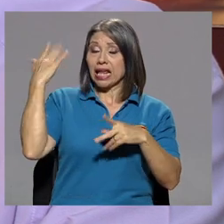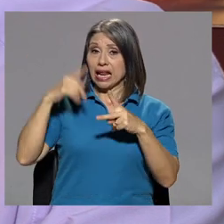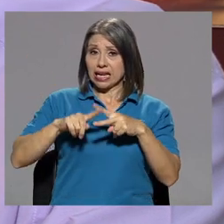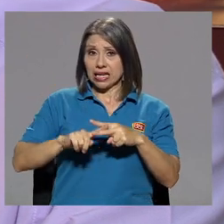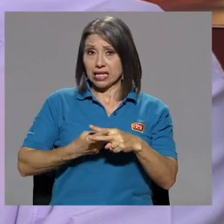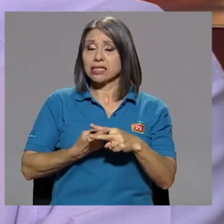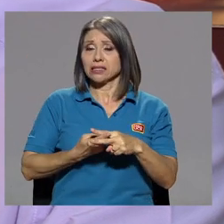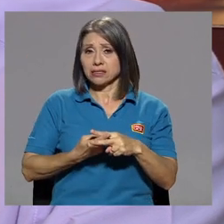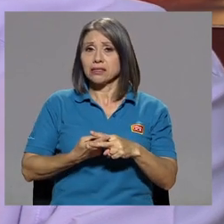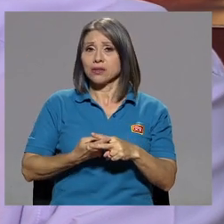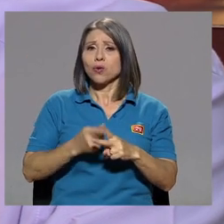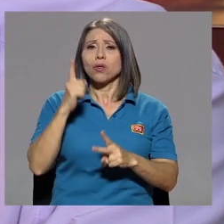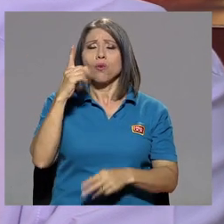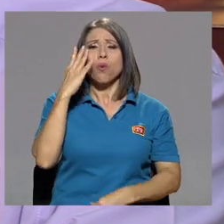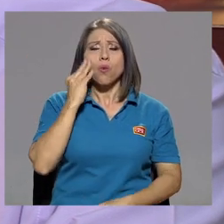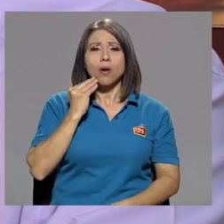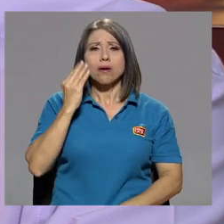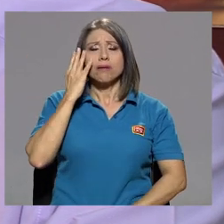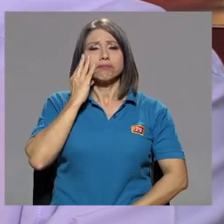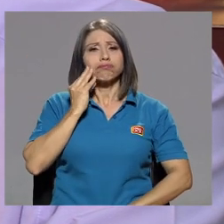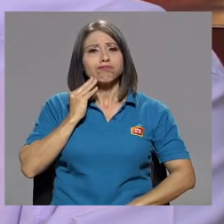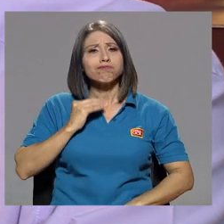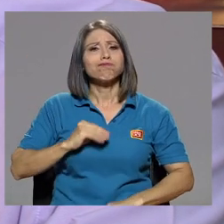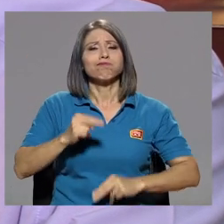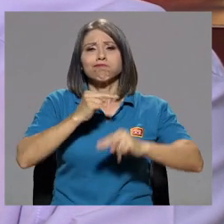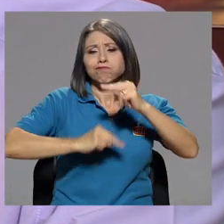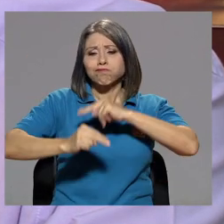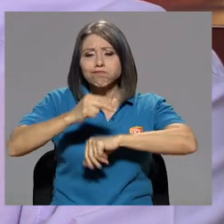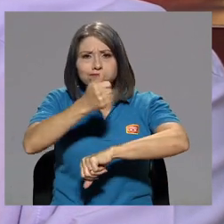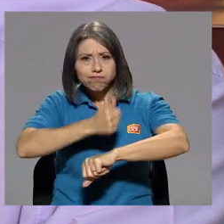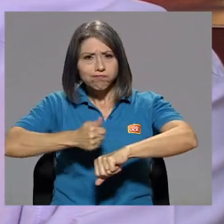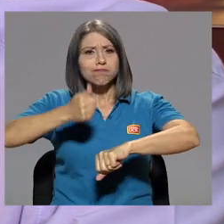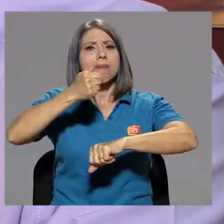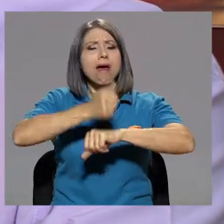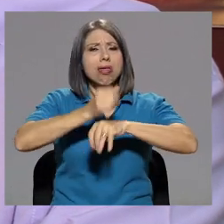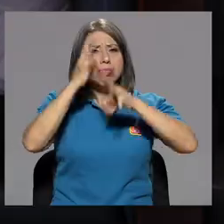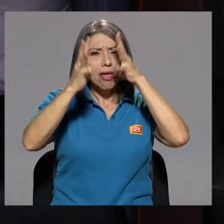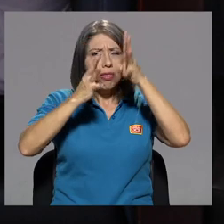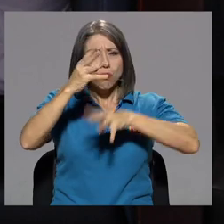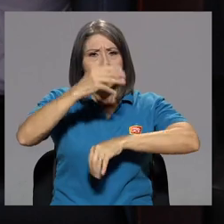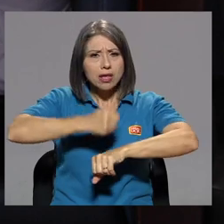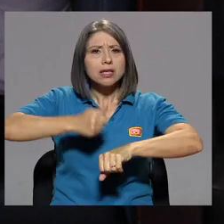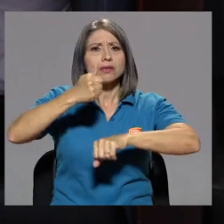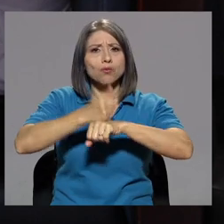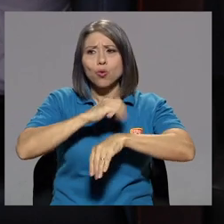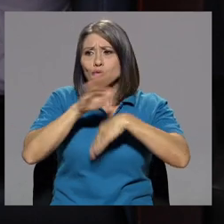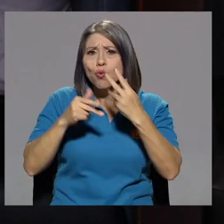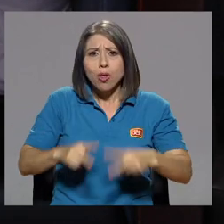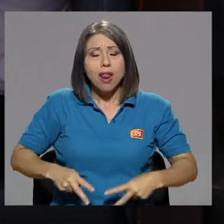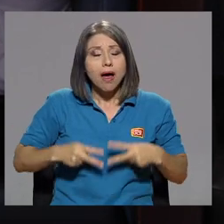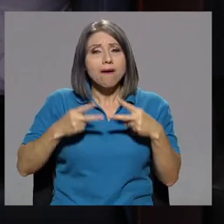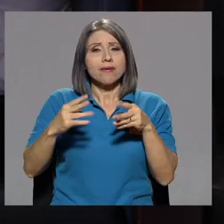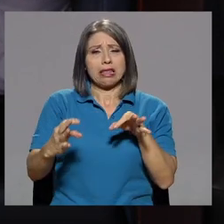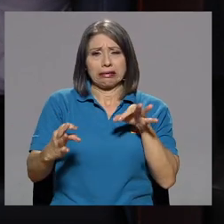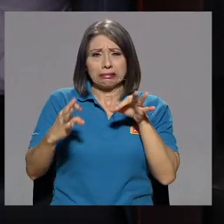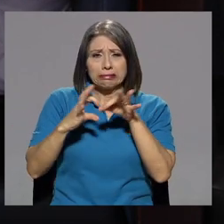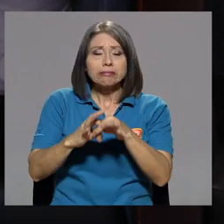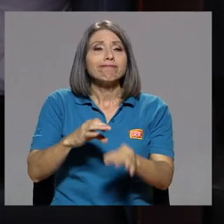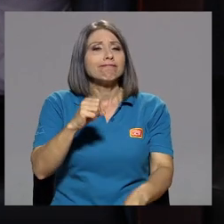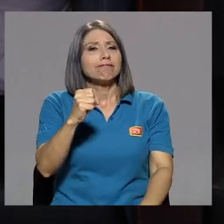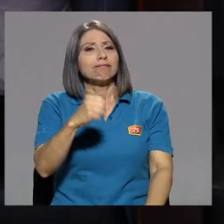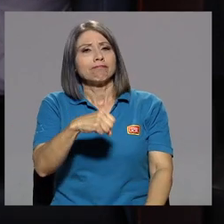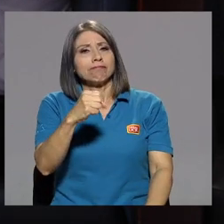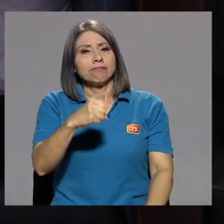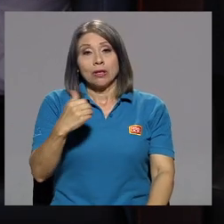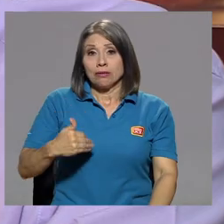experiencia de emprendedurismo que le ligó para toda su vida. Me marcó mucho. Y que